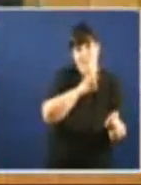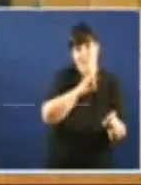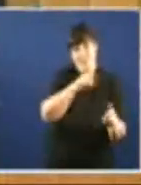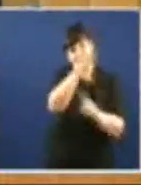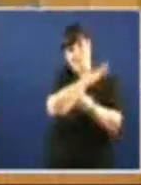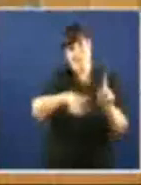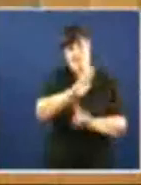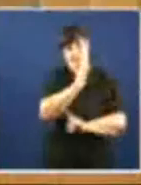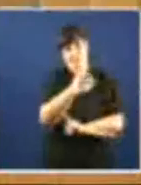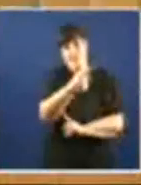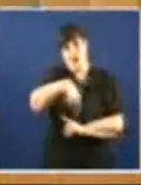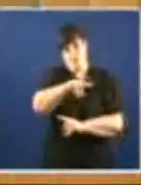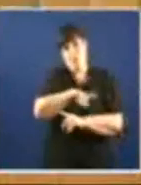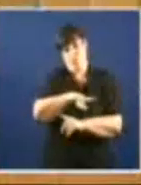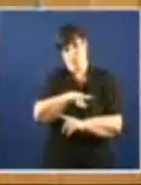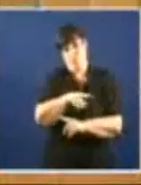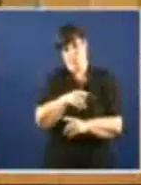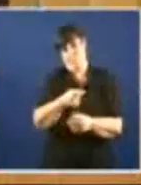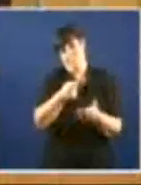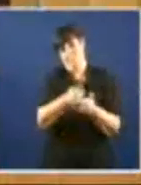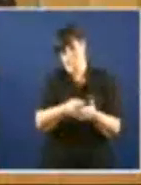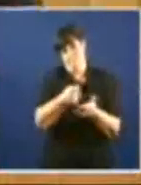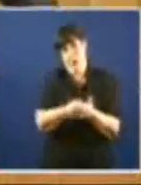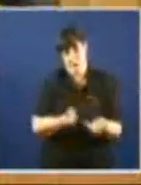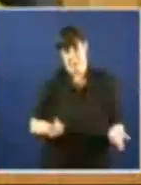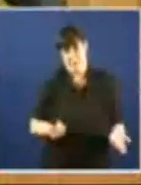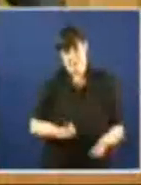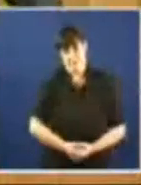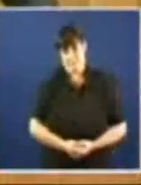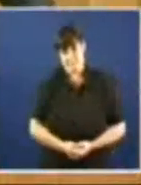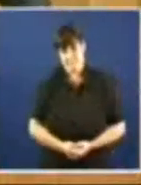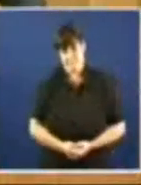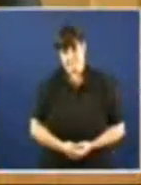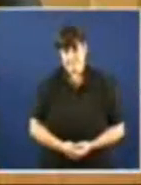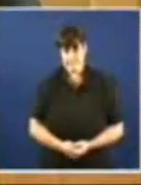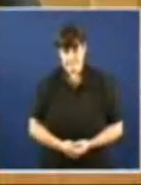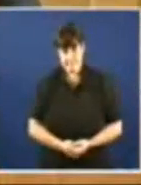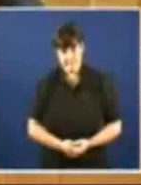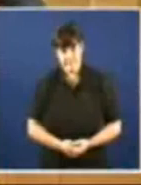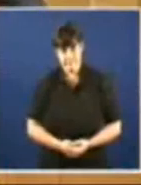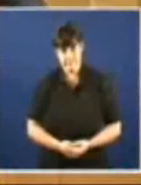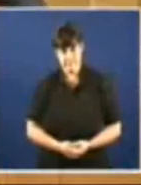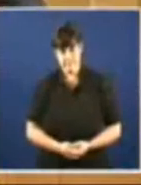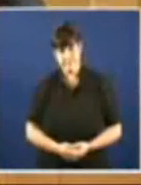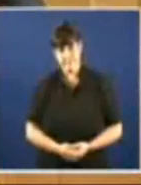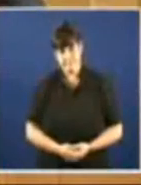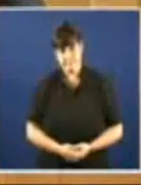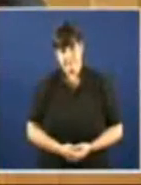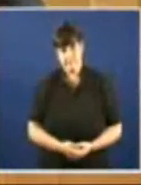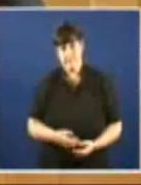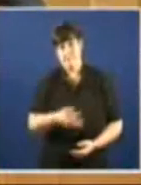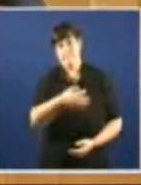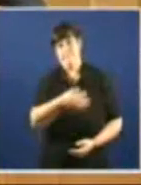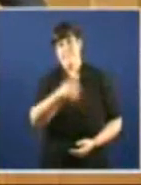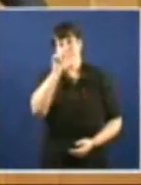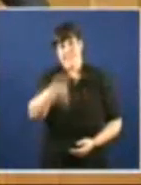duradeiros Do cianuro, arsénico, metais pesados E pagando os controis Para evitar as roturas de balsas Por non falar